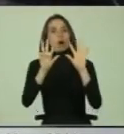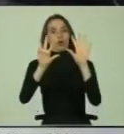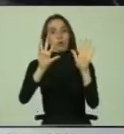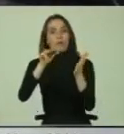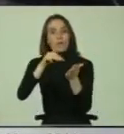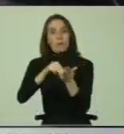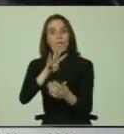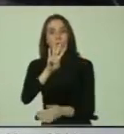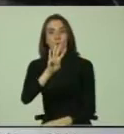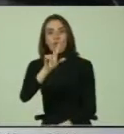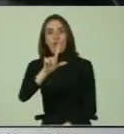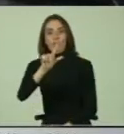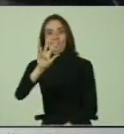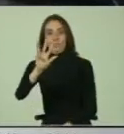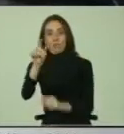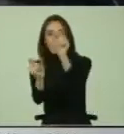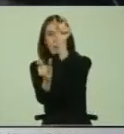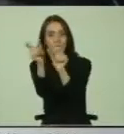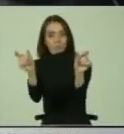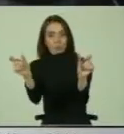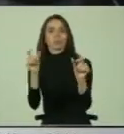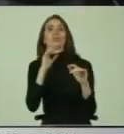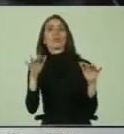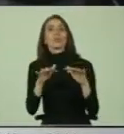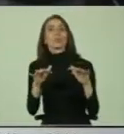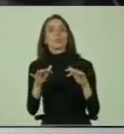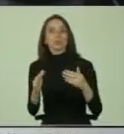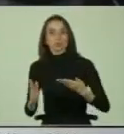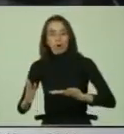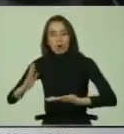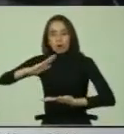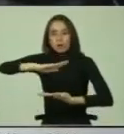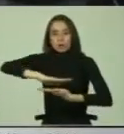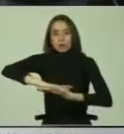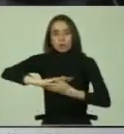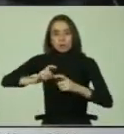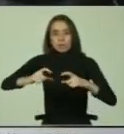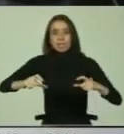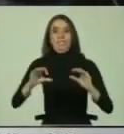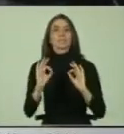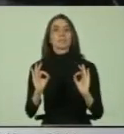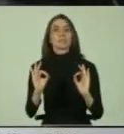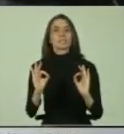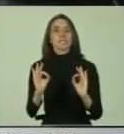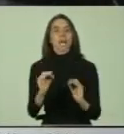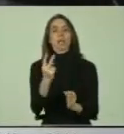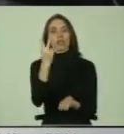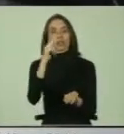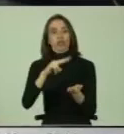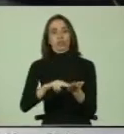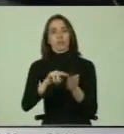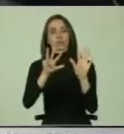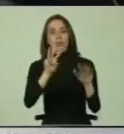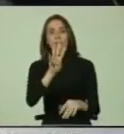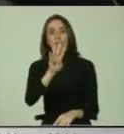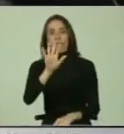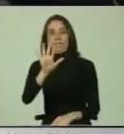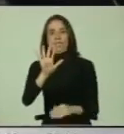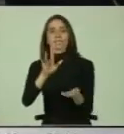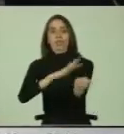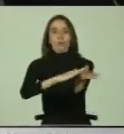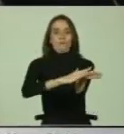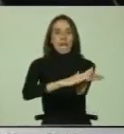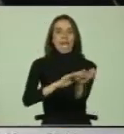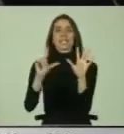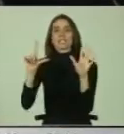.479 casos se utilizaron las plantillas especiales, 2.245 con método braille